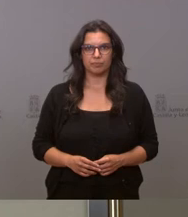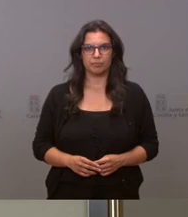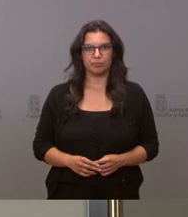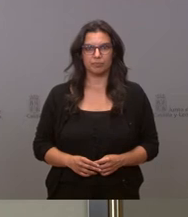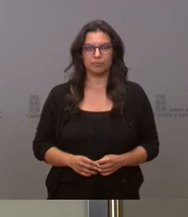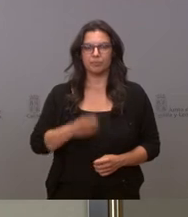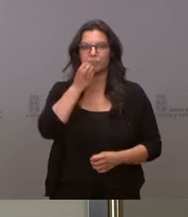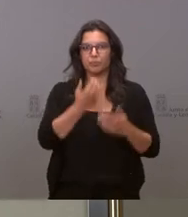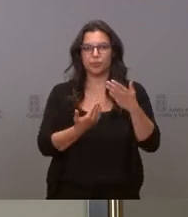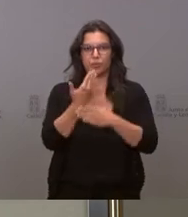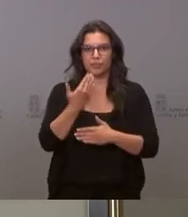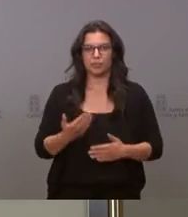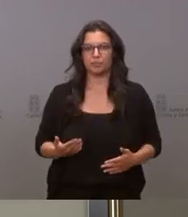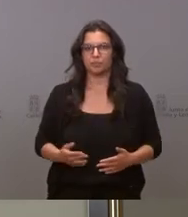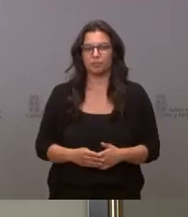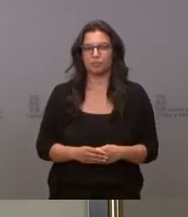Muy buenos días.